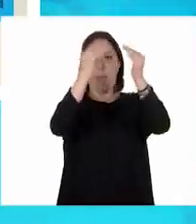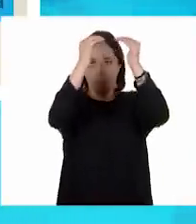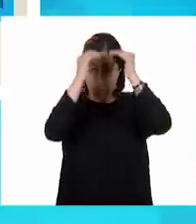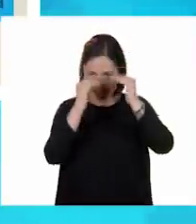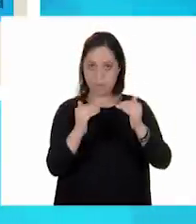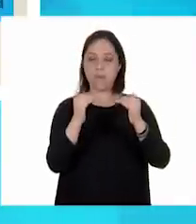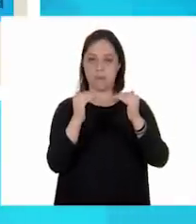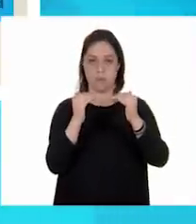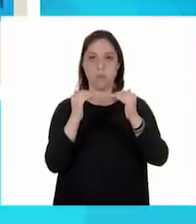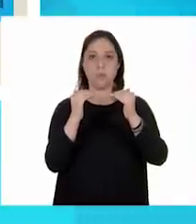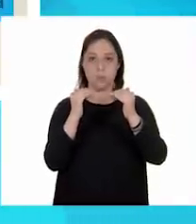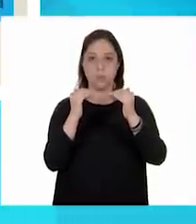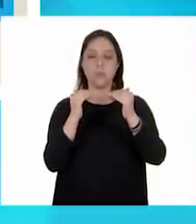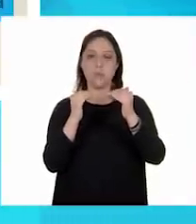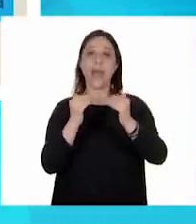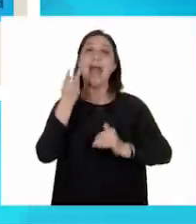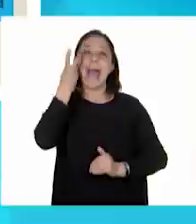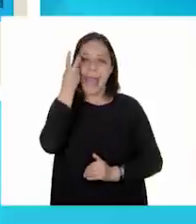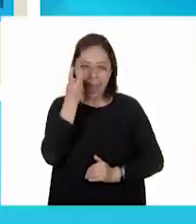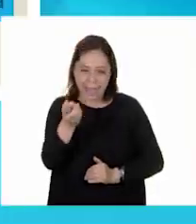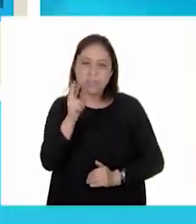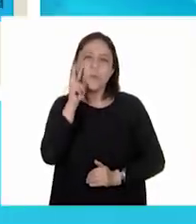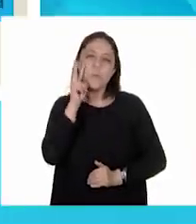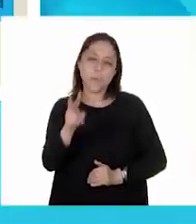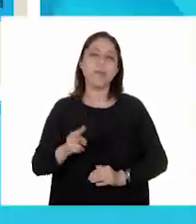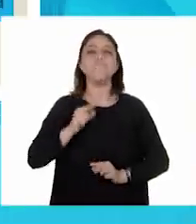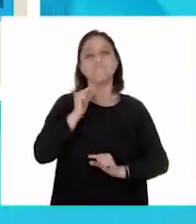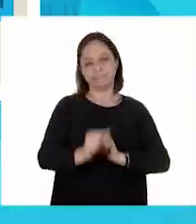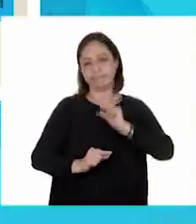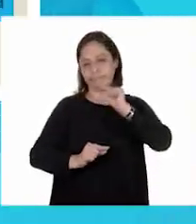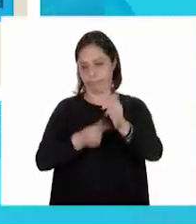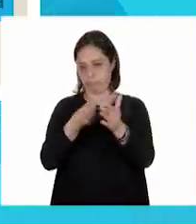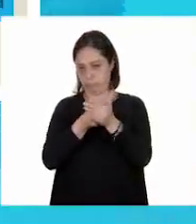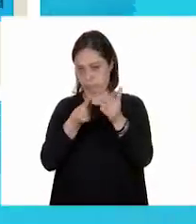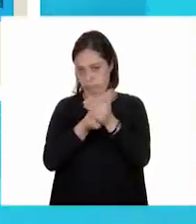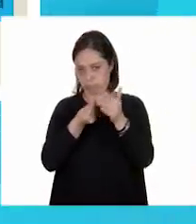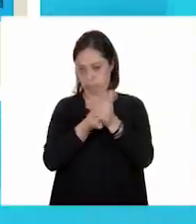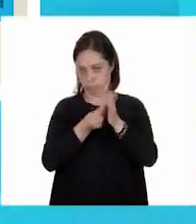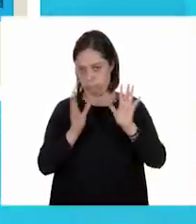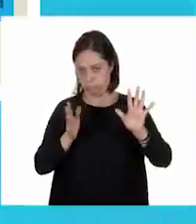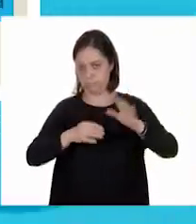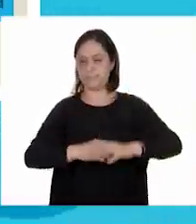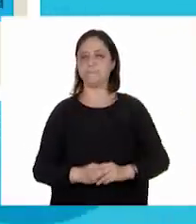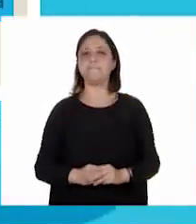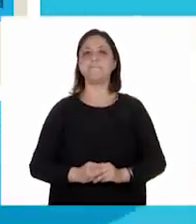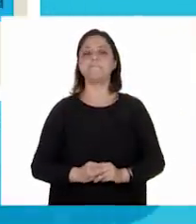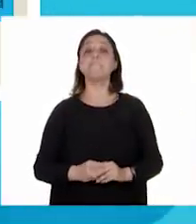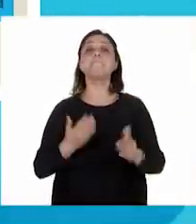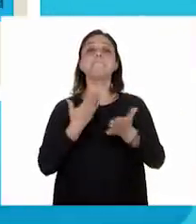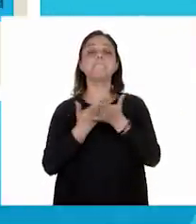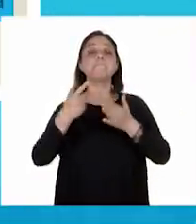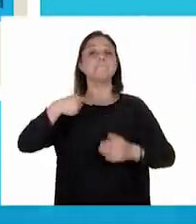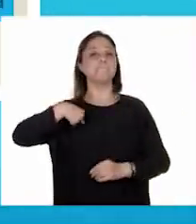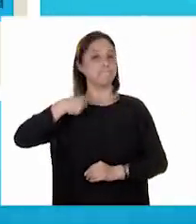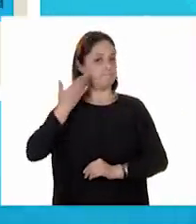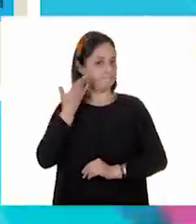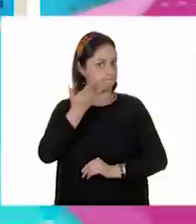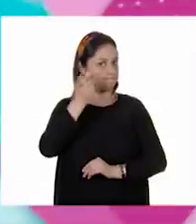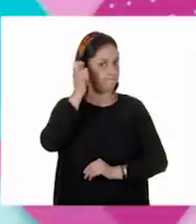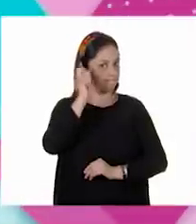Muy bien. Estos detalles los vamos a ir viendo en el transcurso de la clase. ¿Ok? De acuerdo. te voy a pedir que ahora